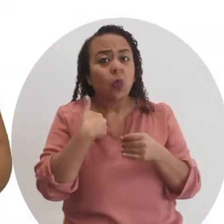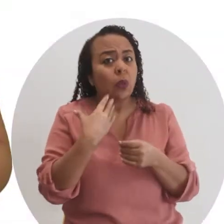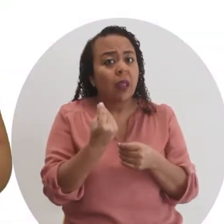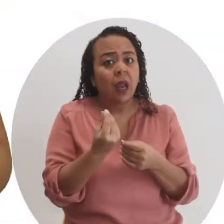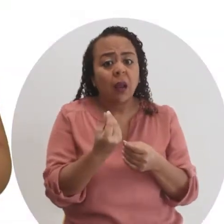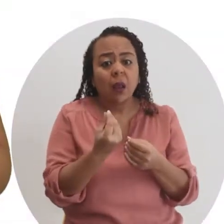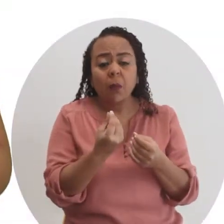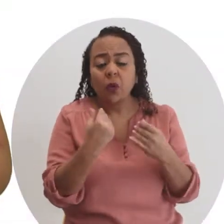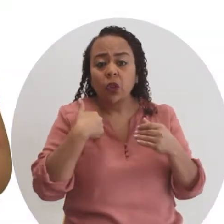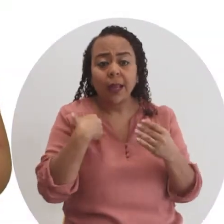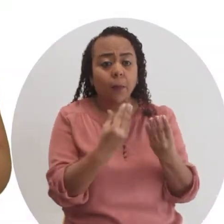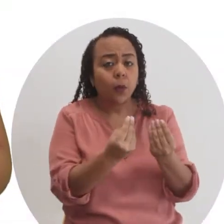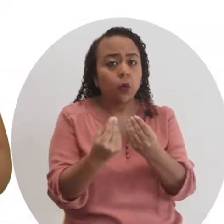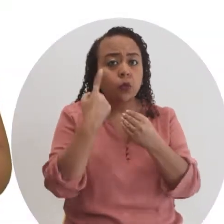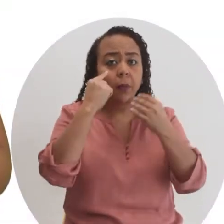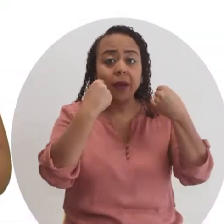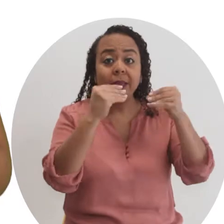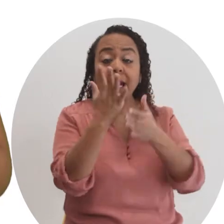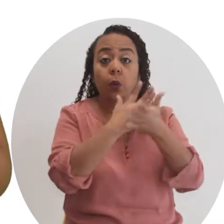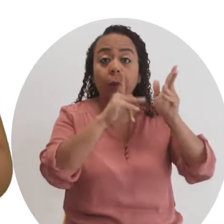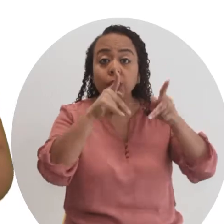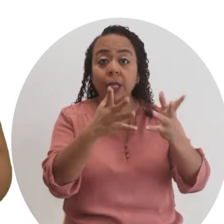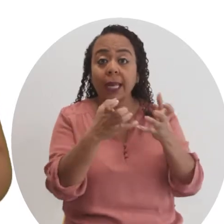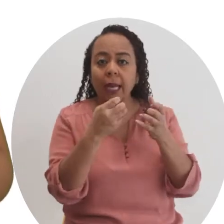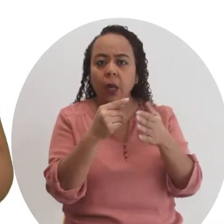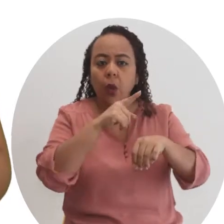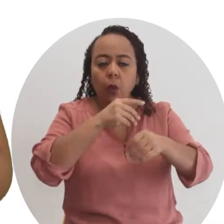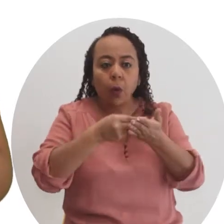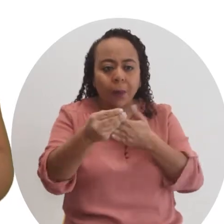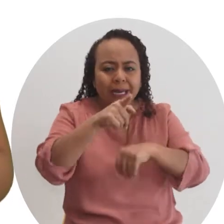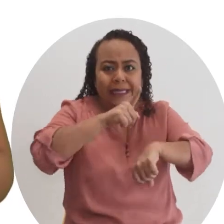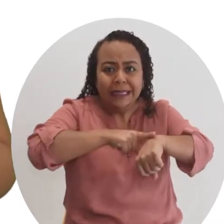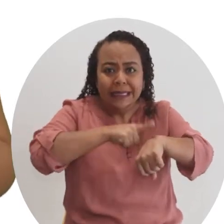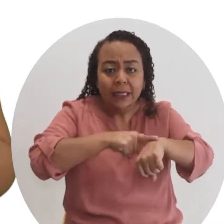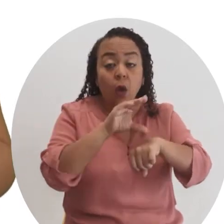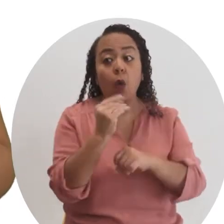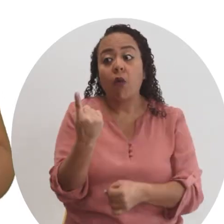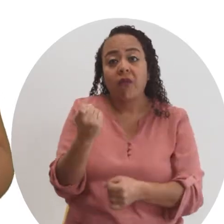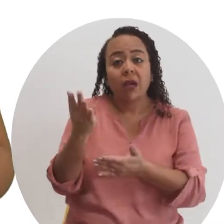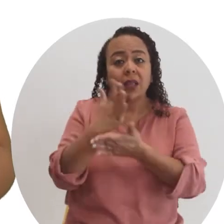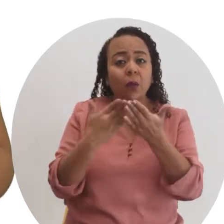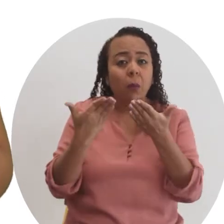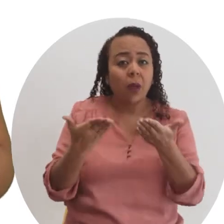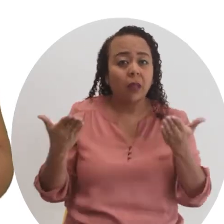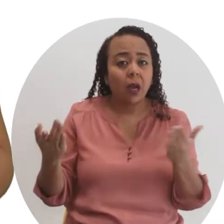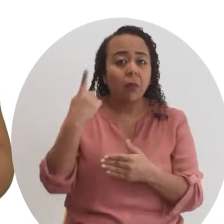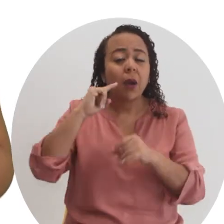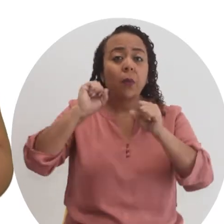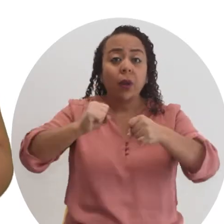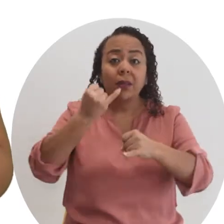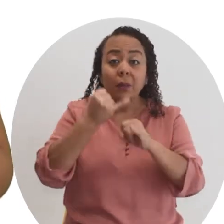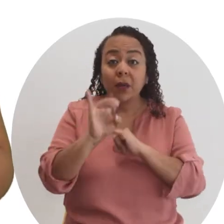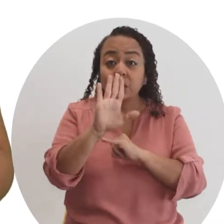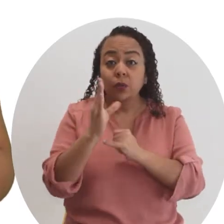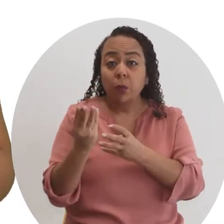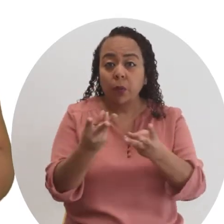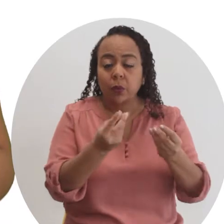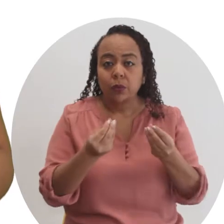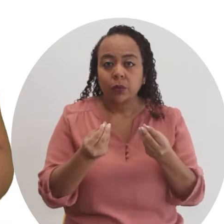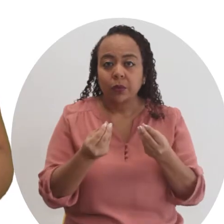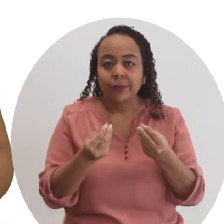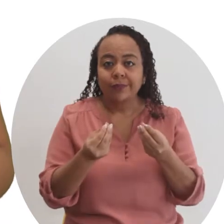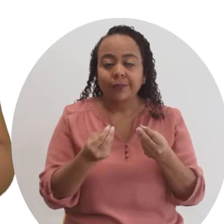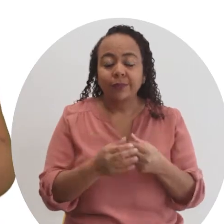sin producto para vender a una persona que quiere comprarles en el momento o que les falta algún material para terminar su